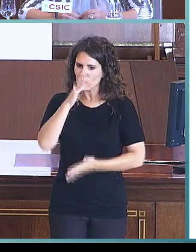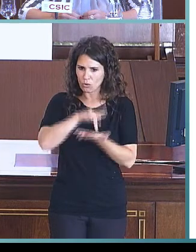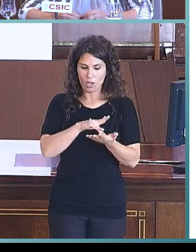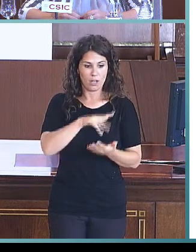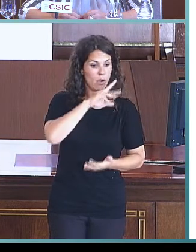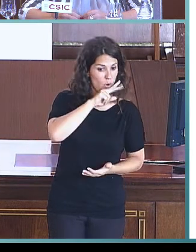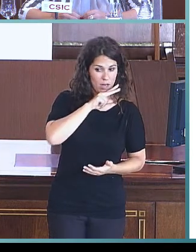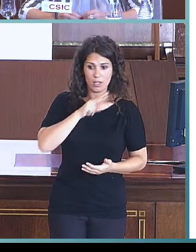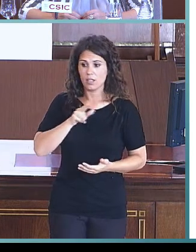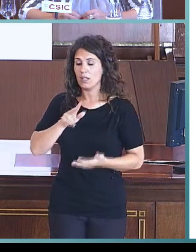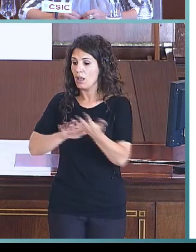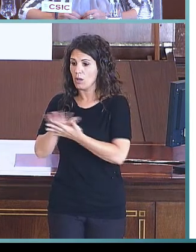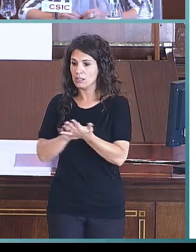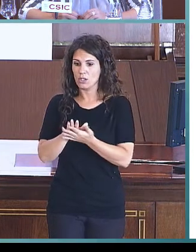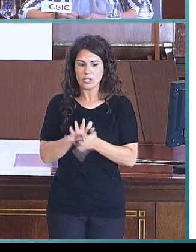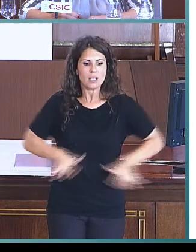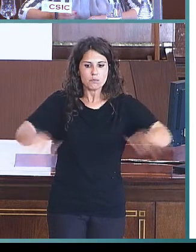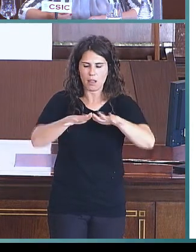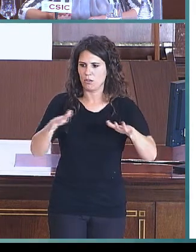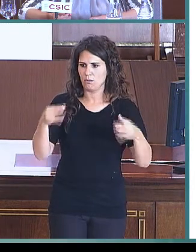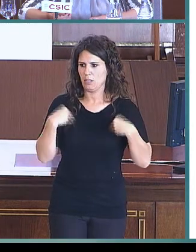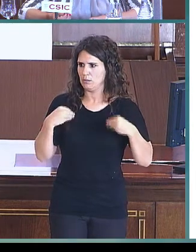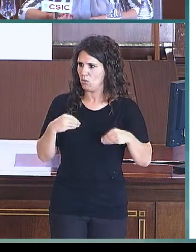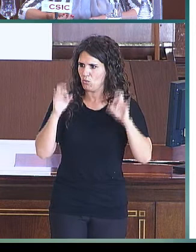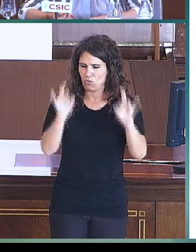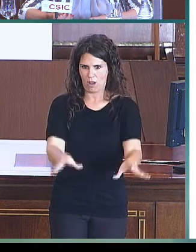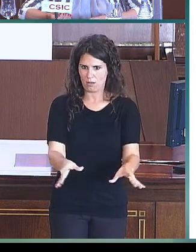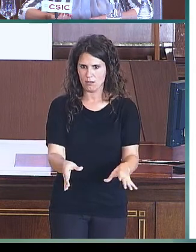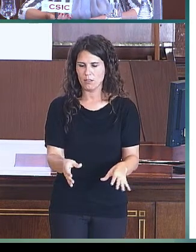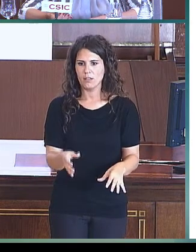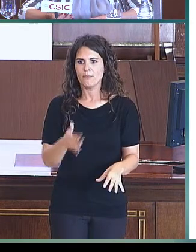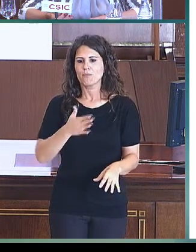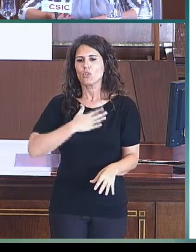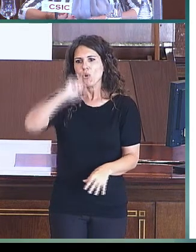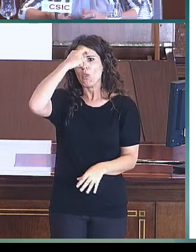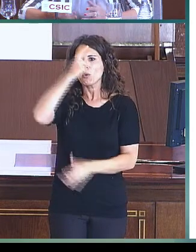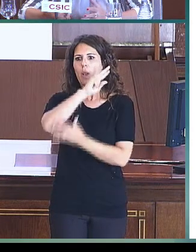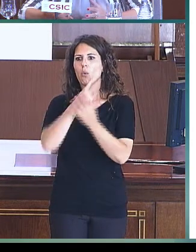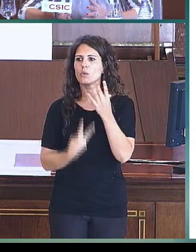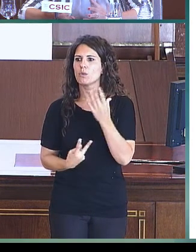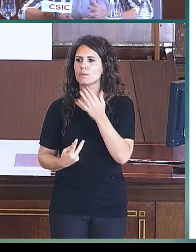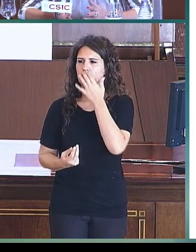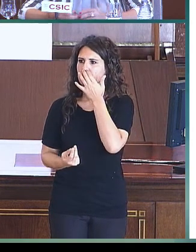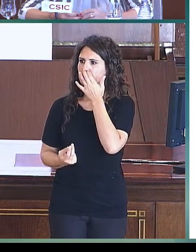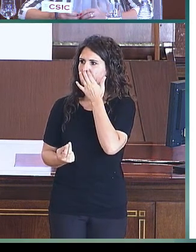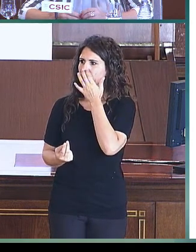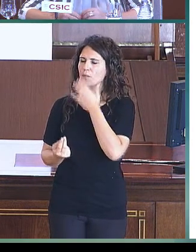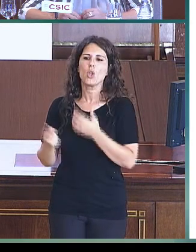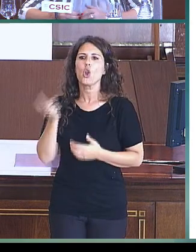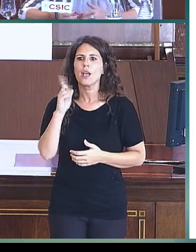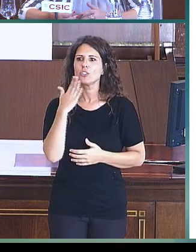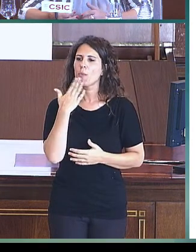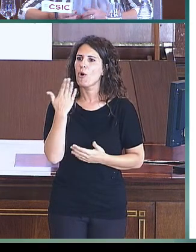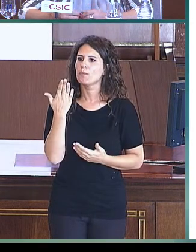lengua oral y la lengua de signos. Entendemos el bilingüismo no como algo, un símbolo, sino